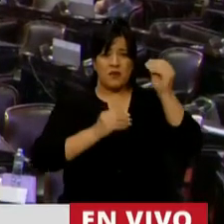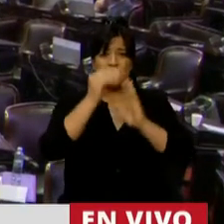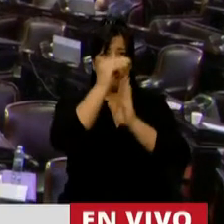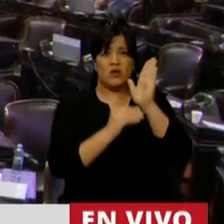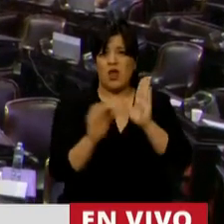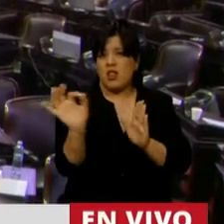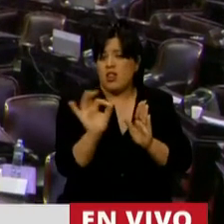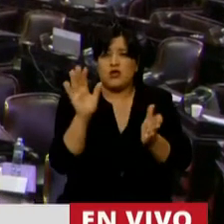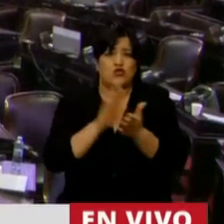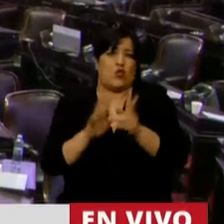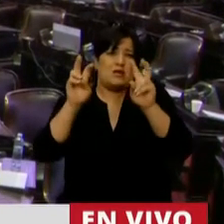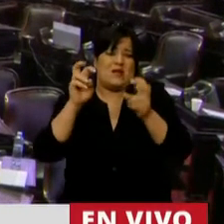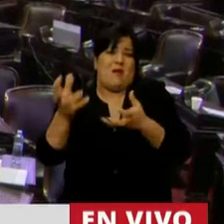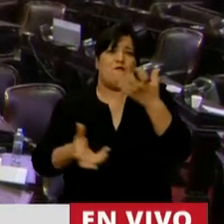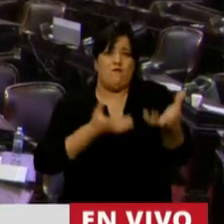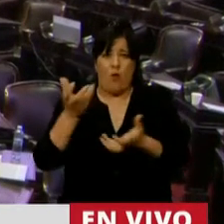tema del fuego.